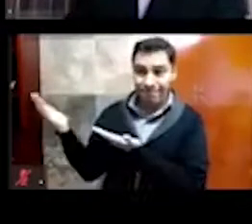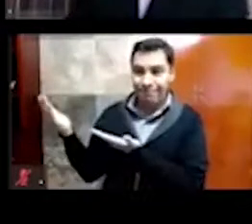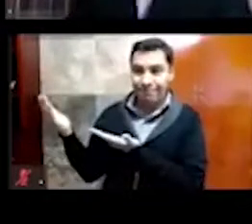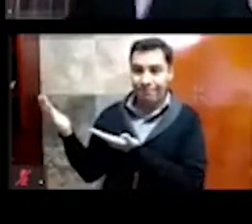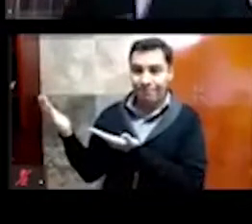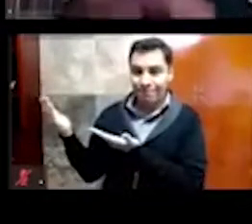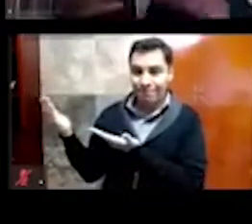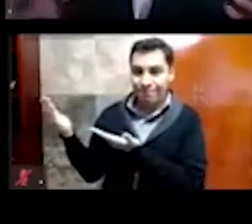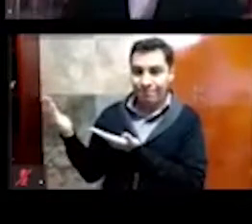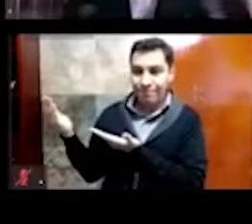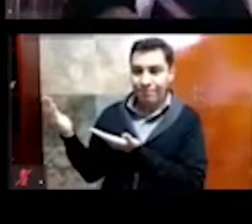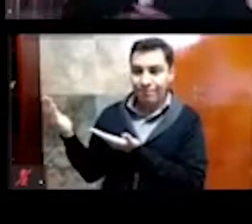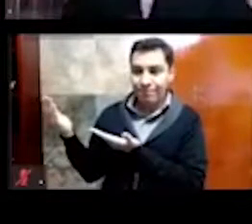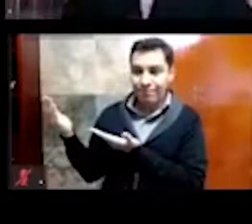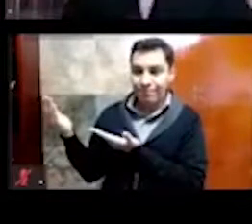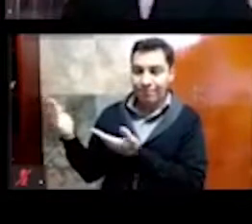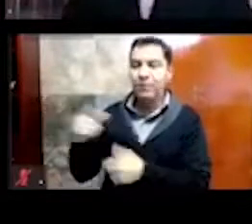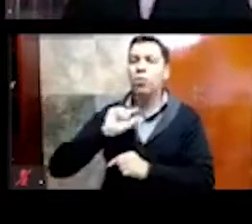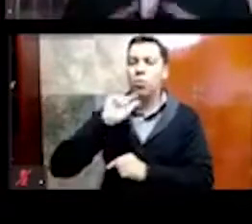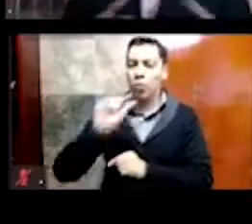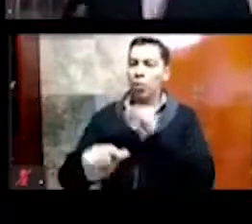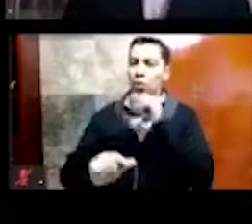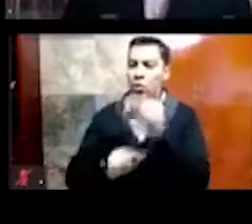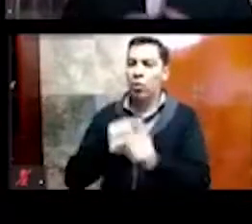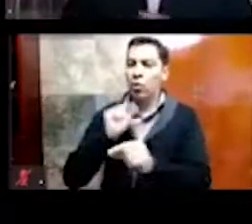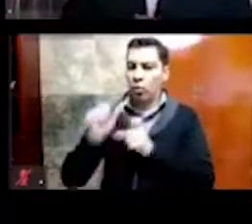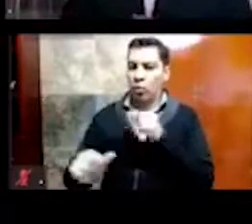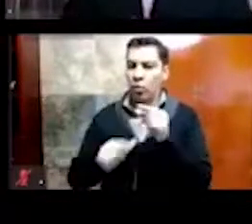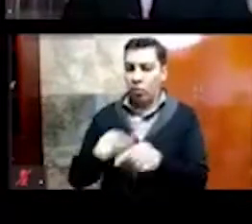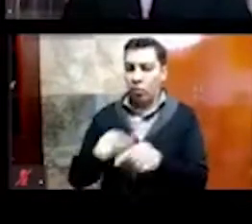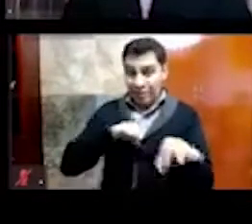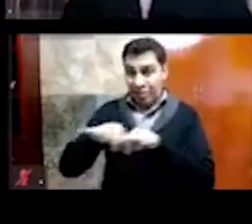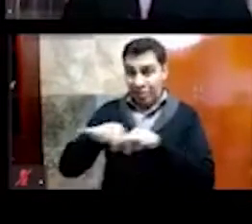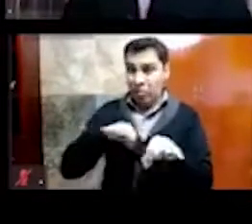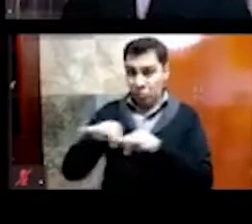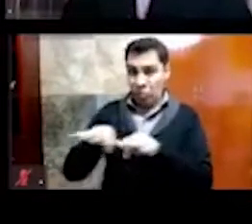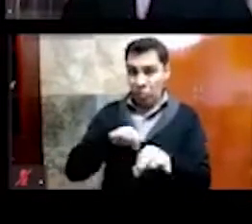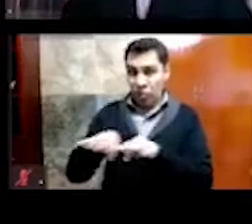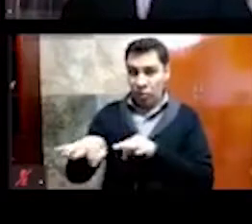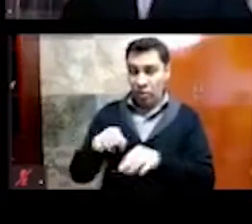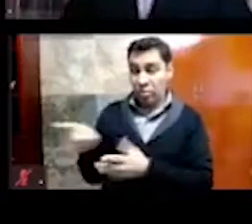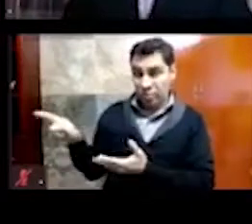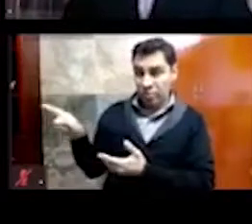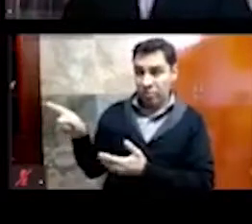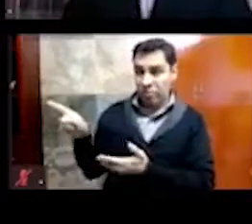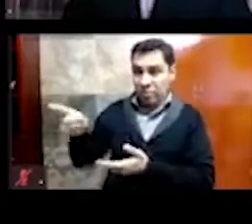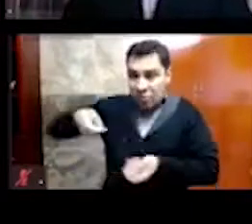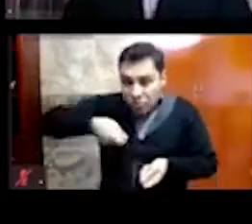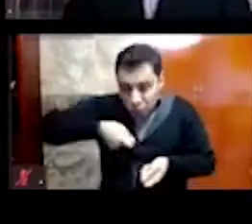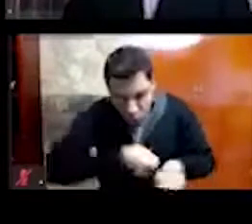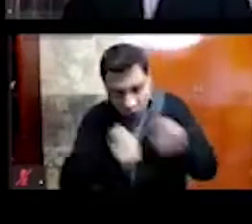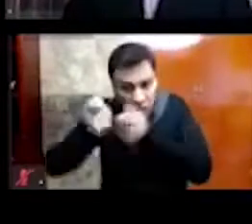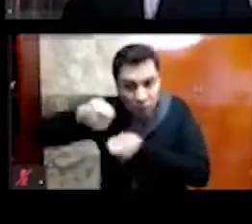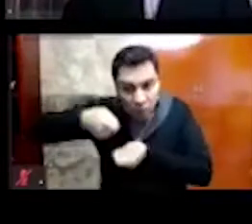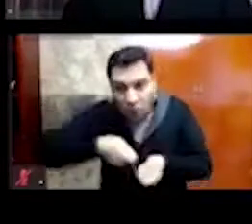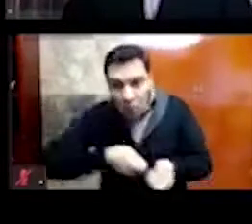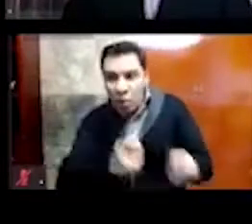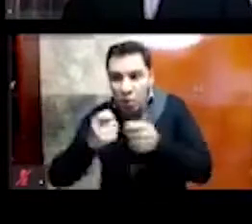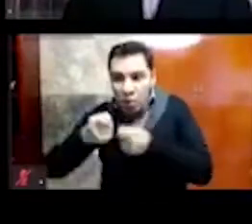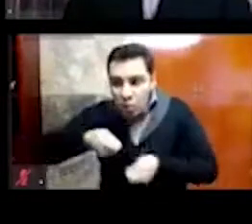pues, se han venido abriendo otros espacios. Estos son los trabajos de Don Manuel Gamio, en la excavación de la esquina